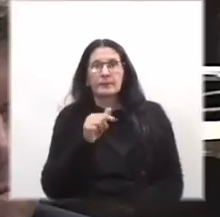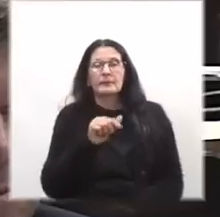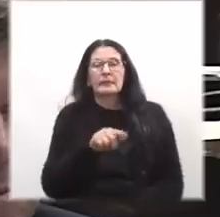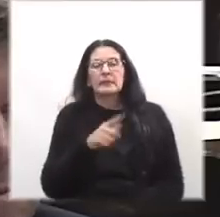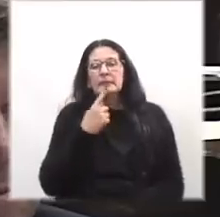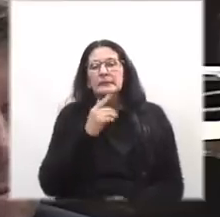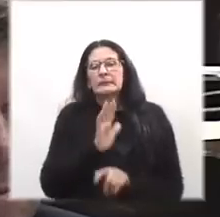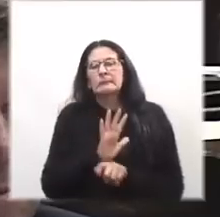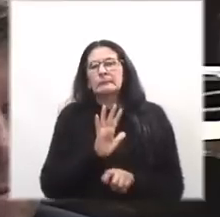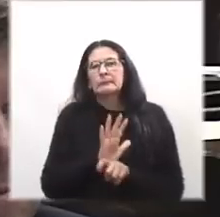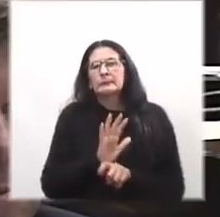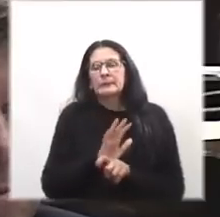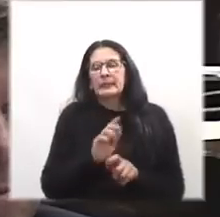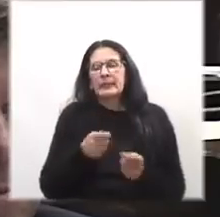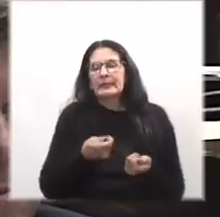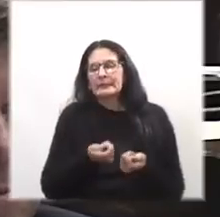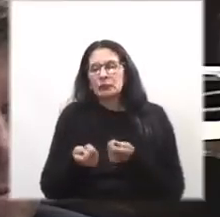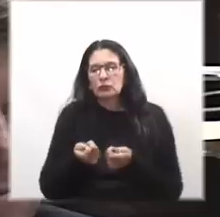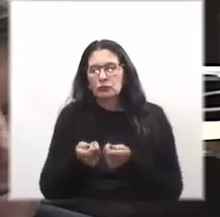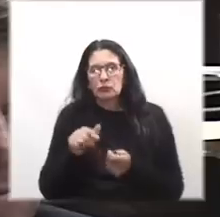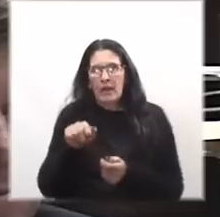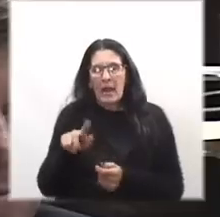extorsionan a los detenidos.